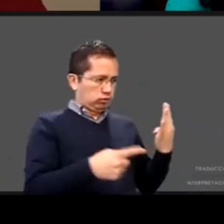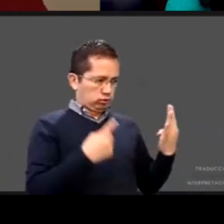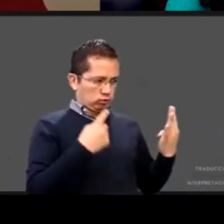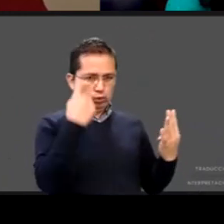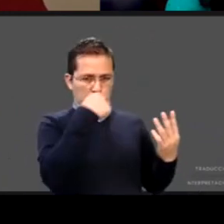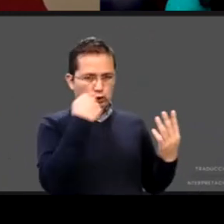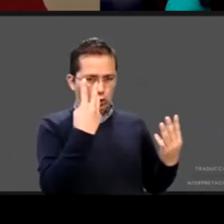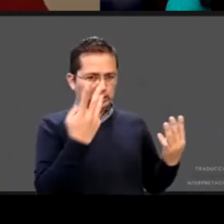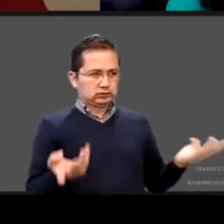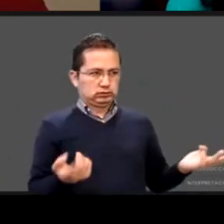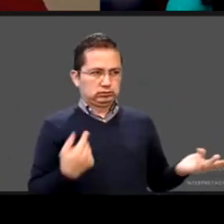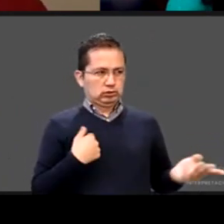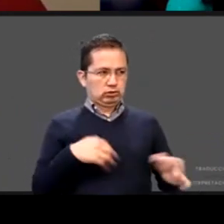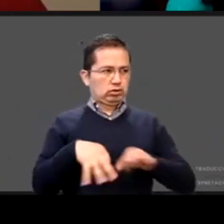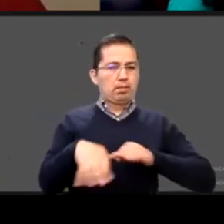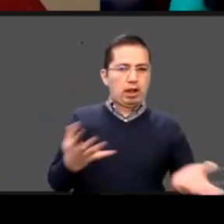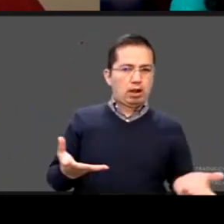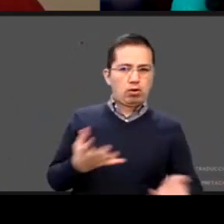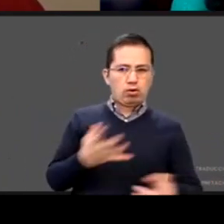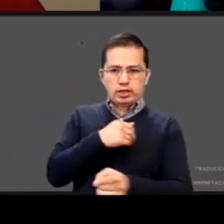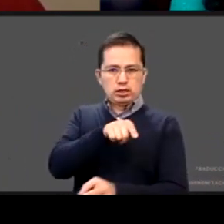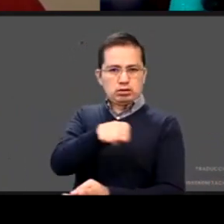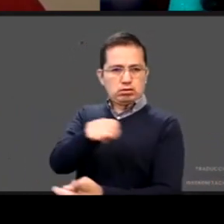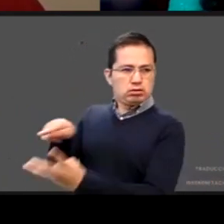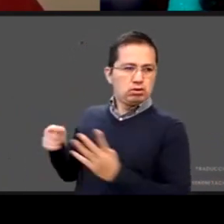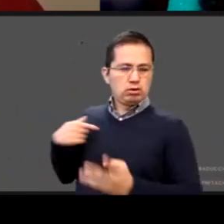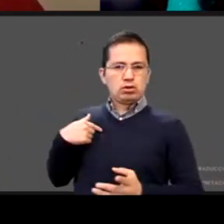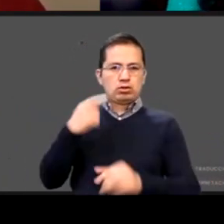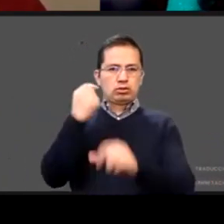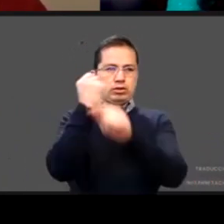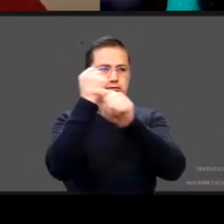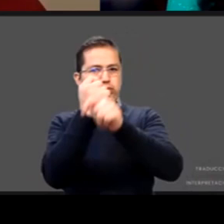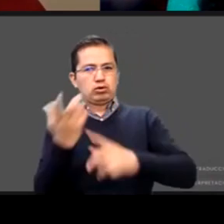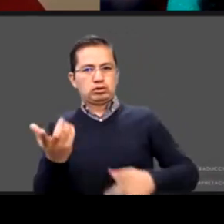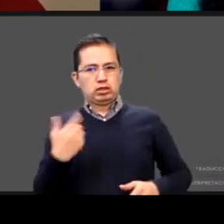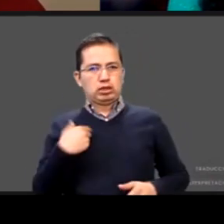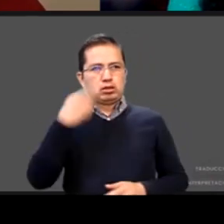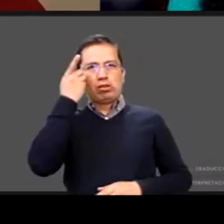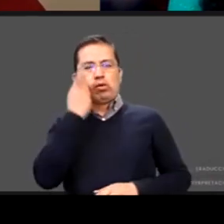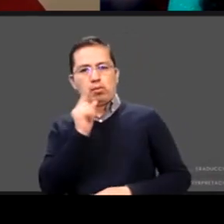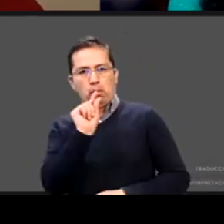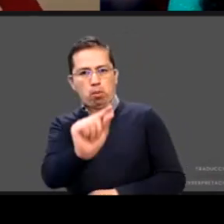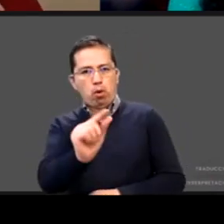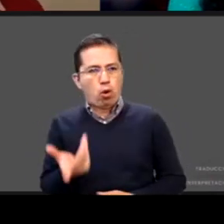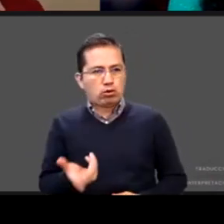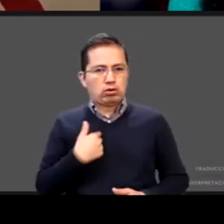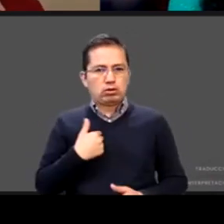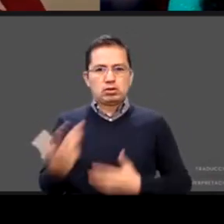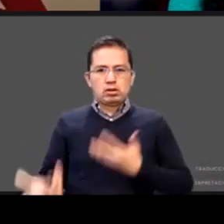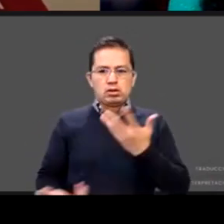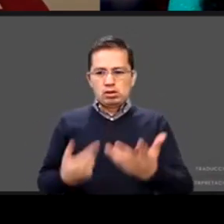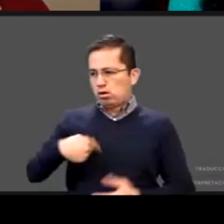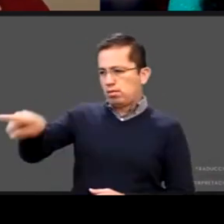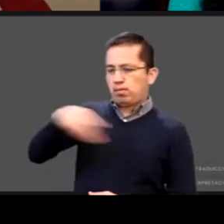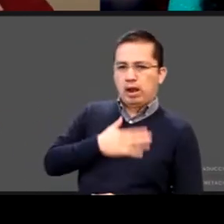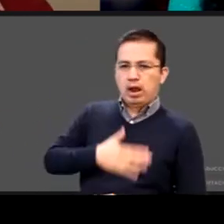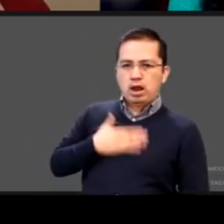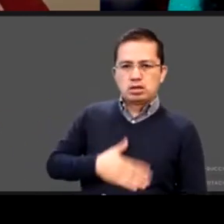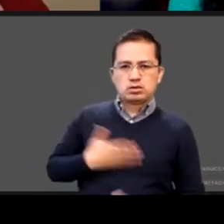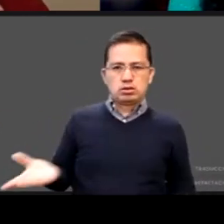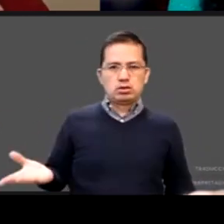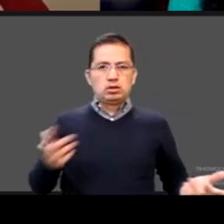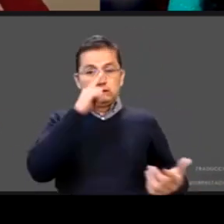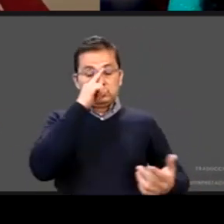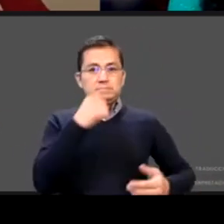hijos tengo que trabajar tengo que viajar cuatro horas en transporte público a veces duermo como una hora y tengo dos minutos para ir al baño pero ya en esos dos minutos